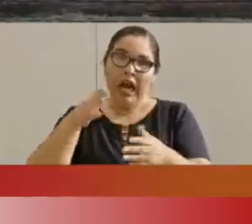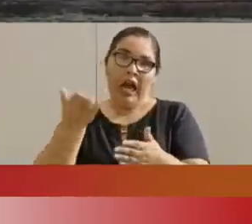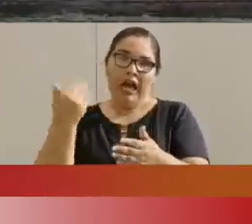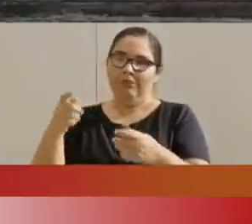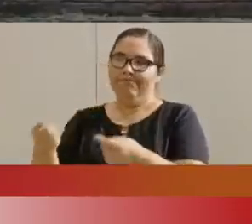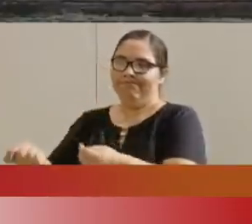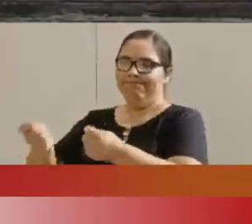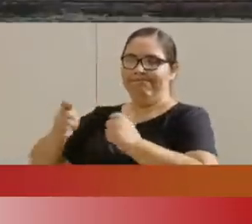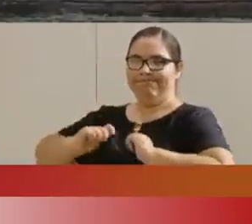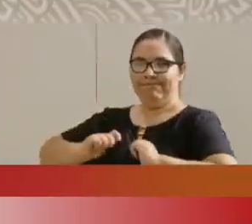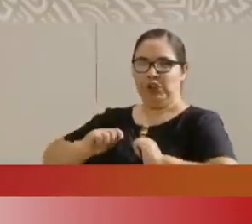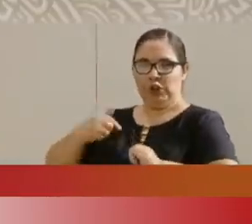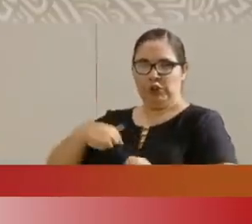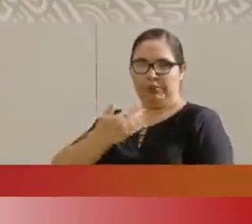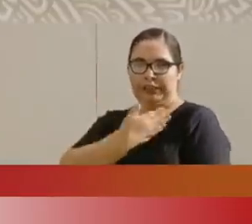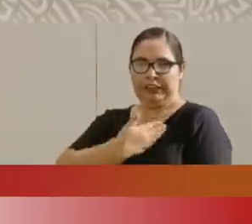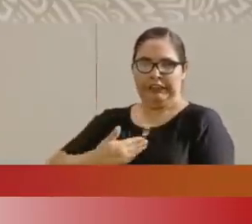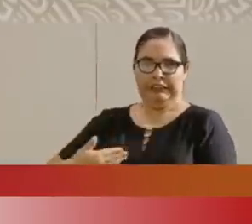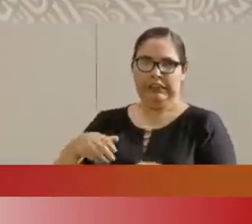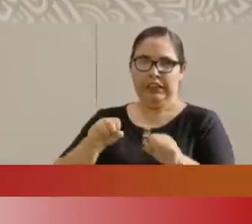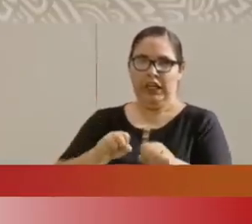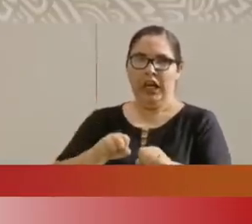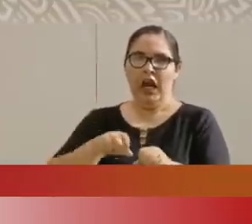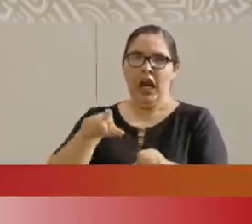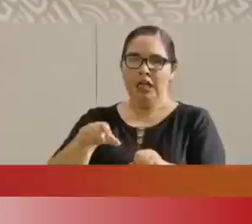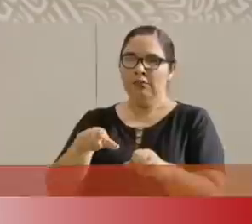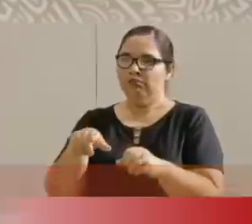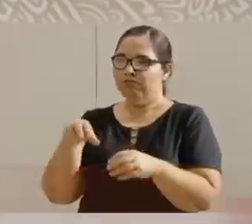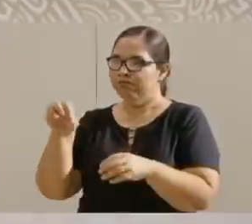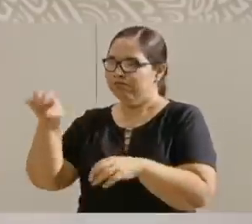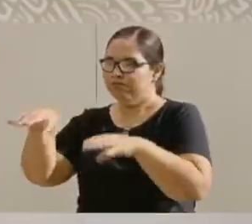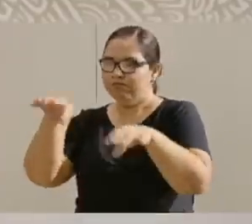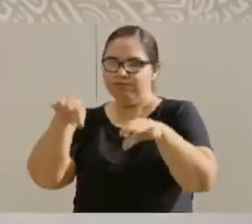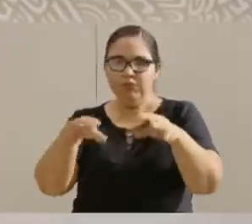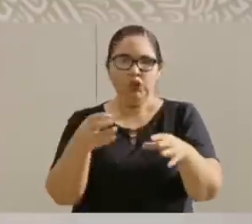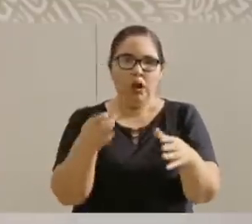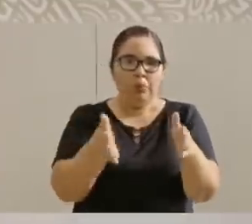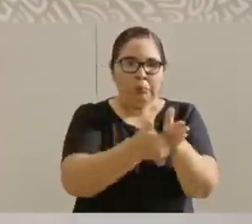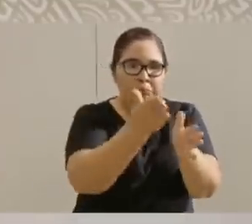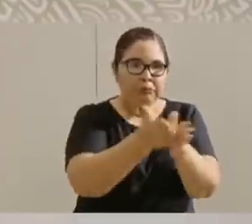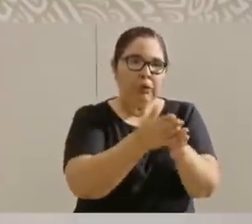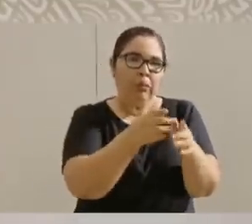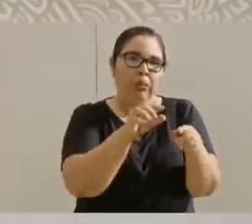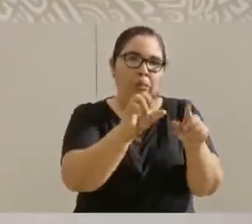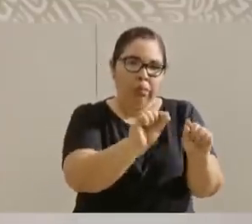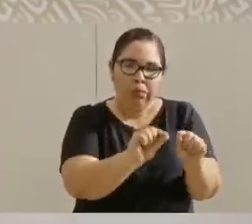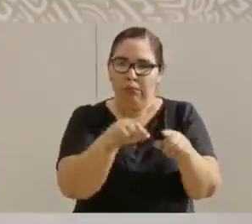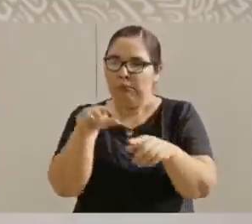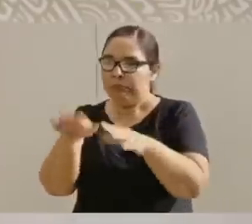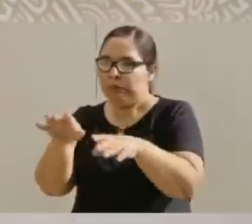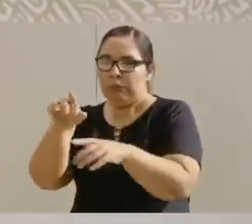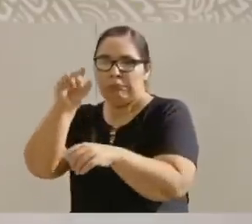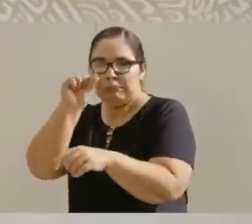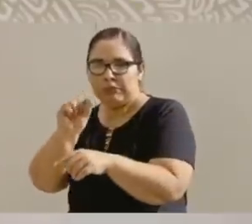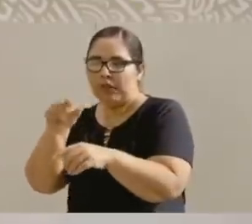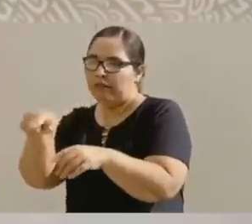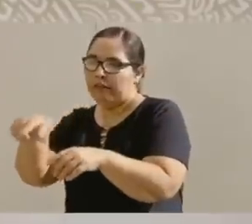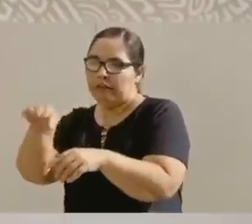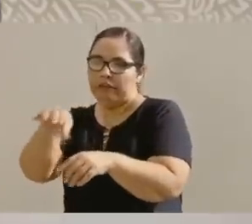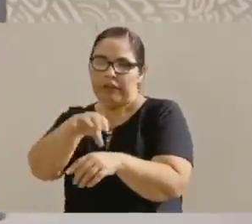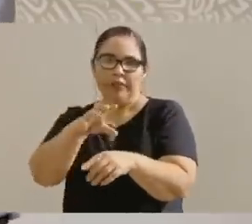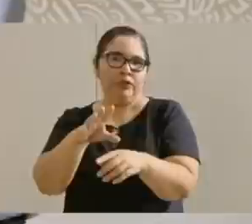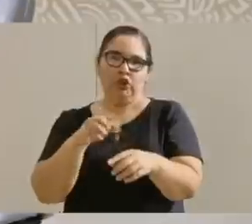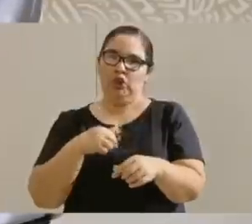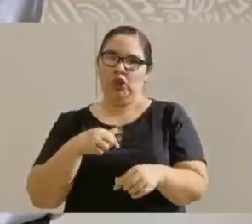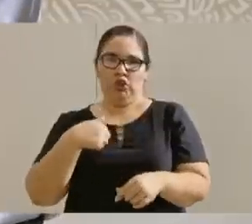que se iniciaron y se abandonaron y no